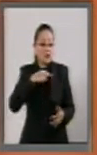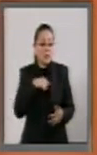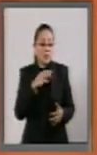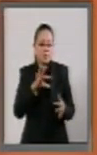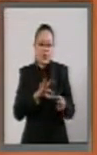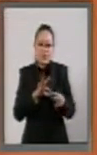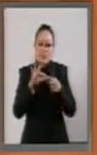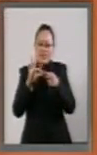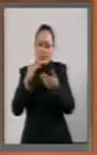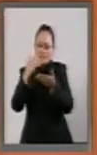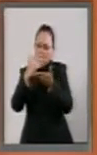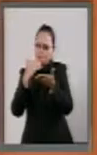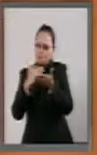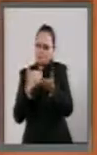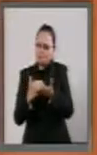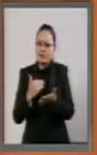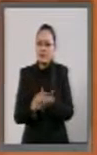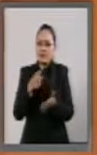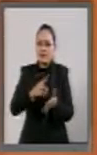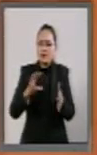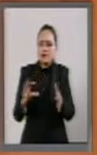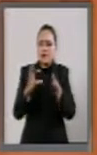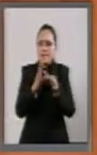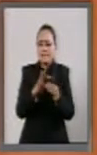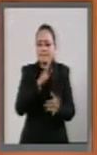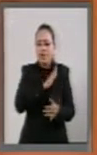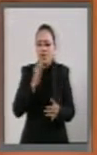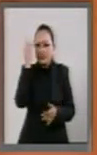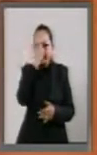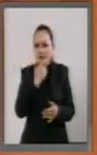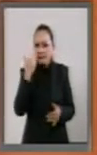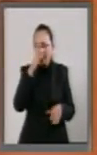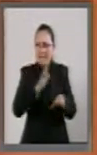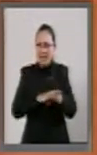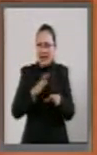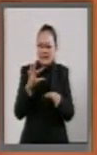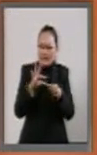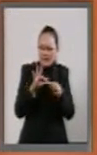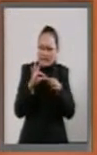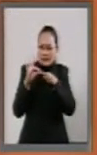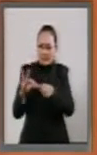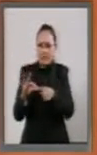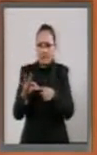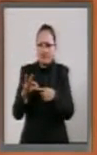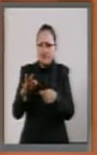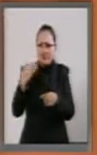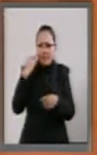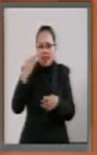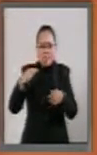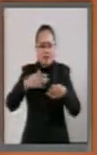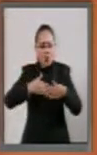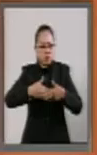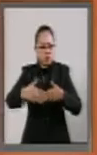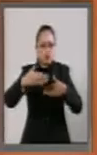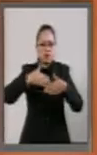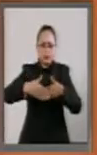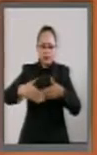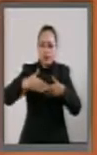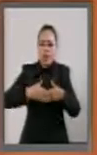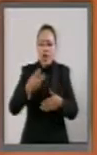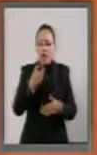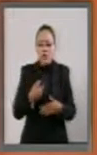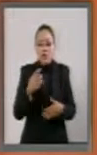especial que pueda ser susceptible de una revisión periódica, una revisión de evolución patrimonial,